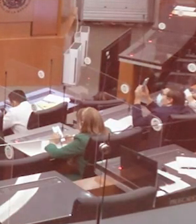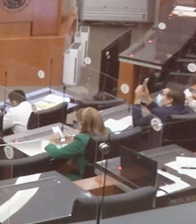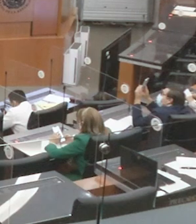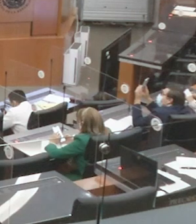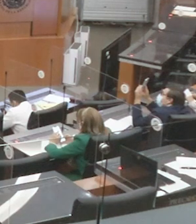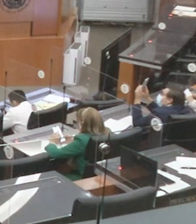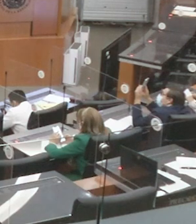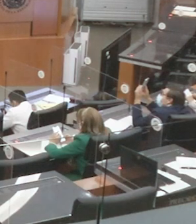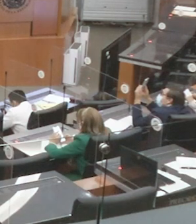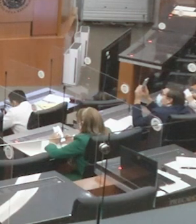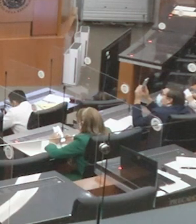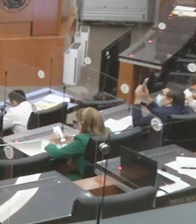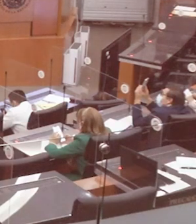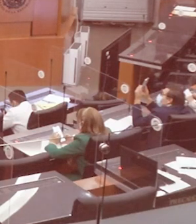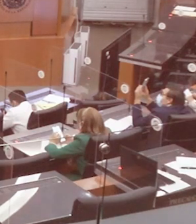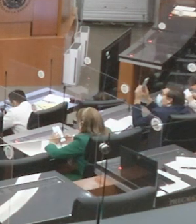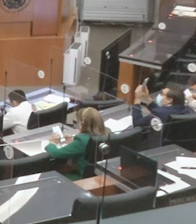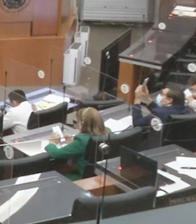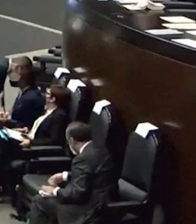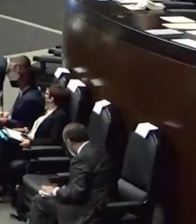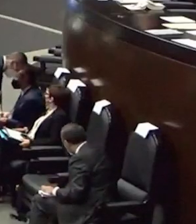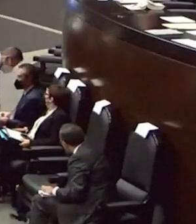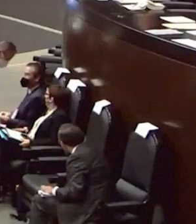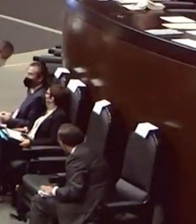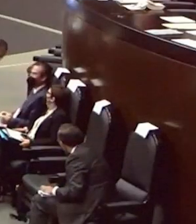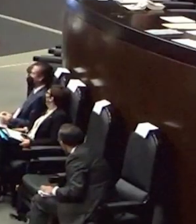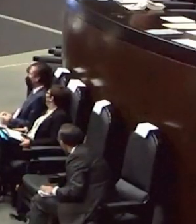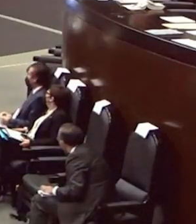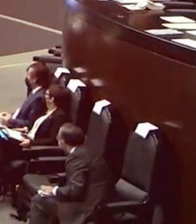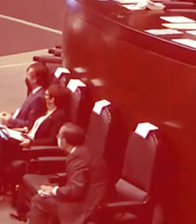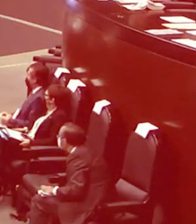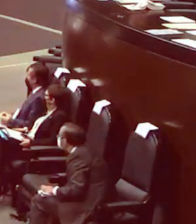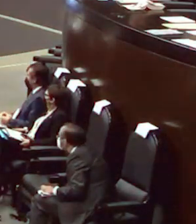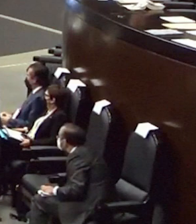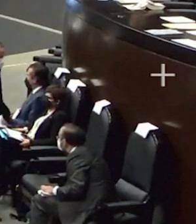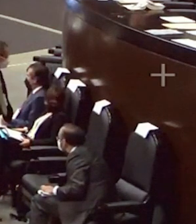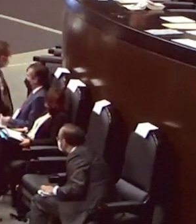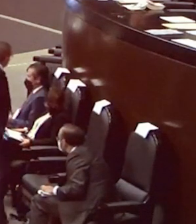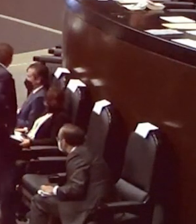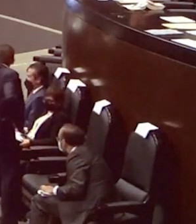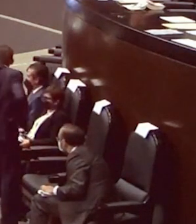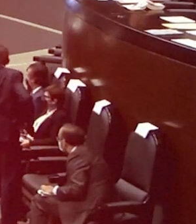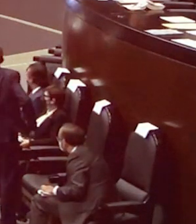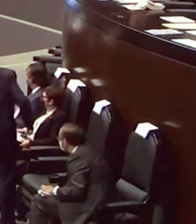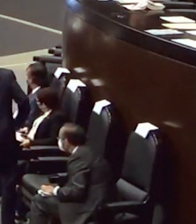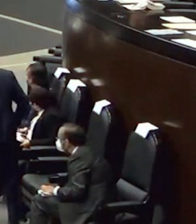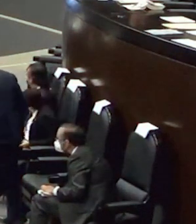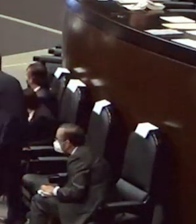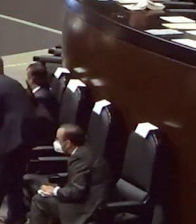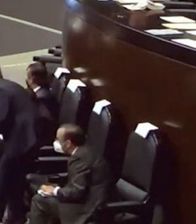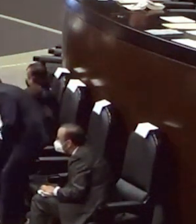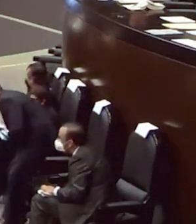Sin embargo, quedaron pendientes las modificaciones referentes a las candidaturas comunes y la distribución de votos que serán